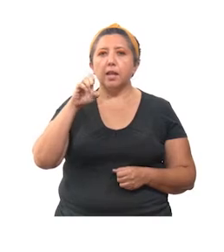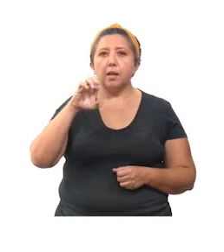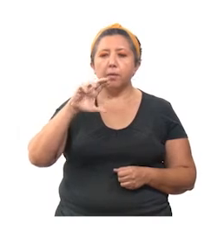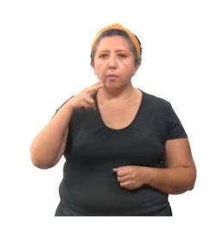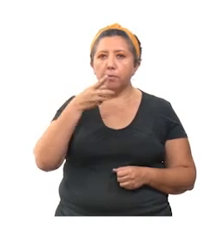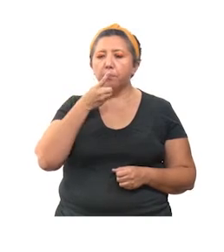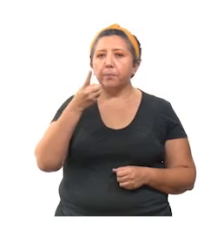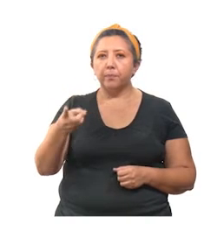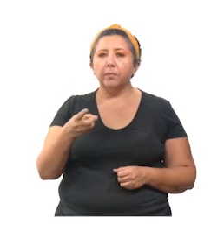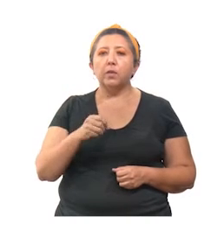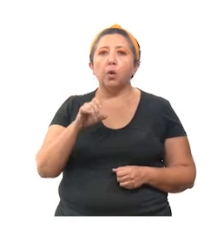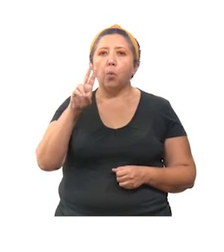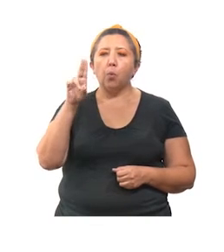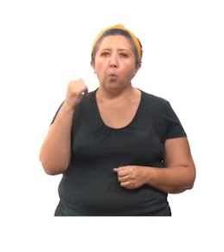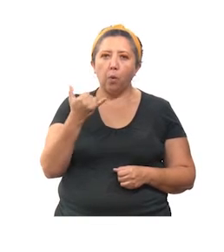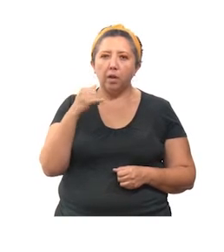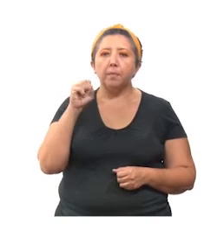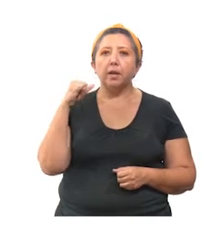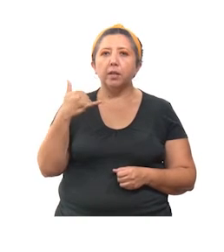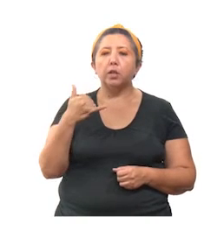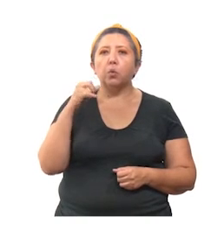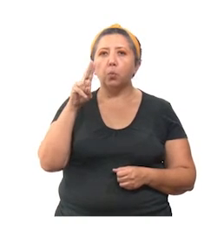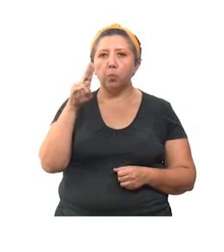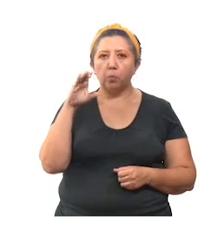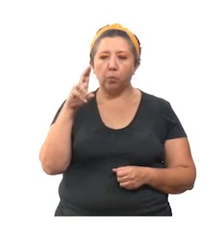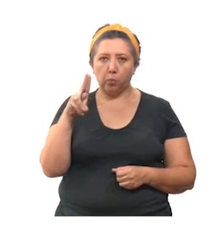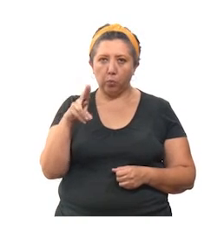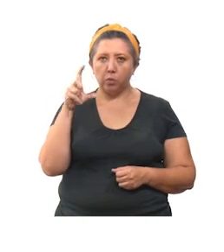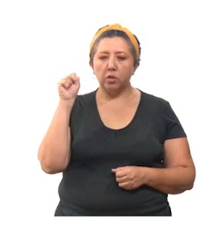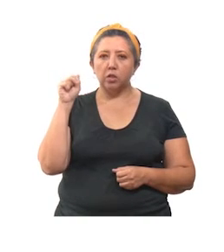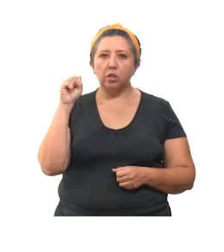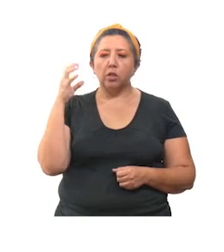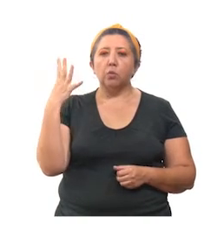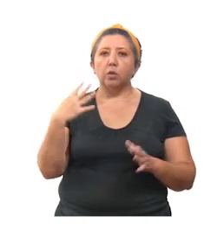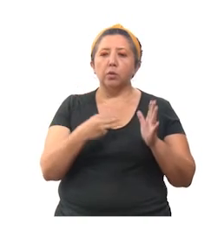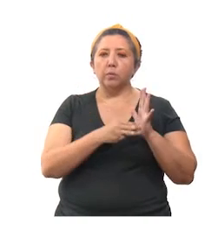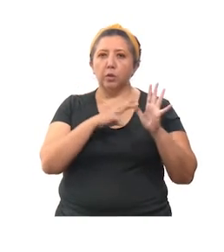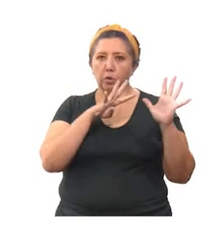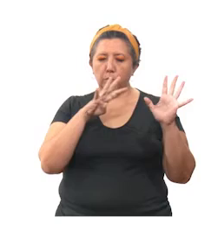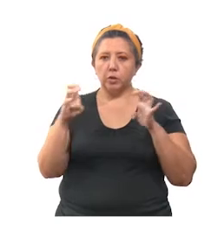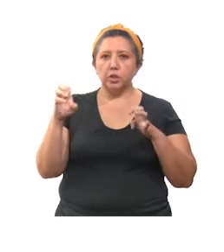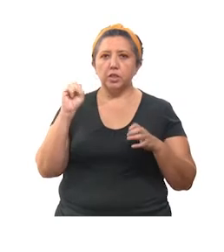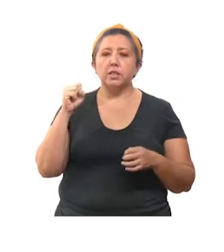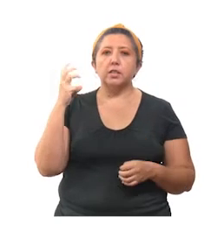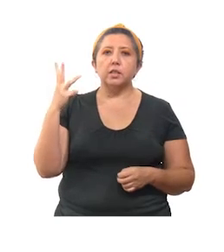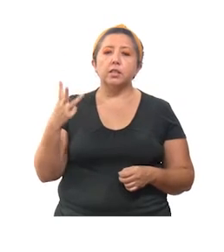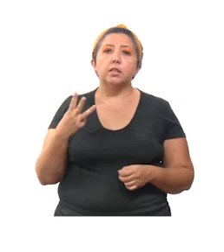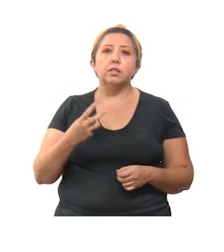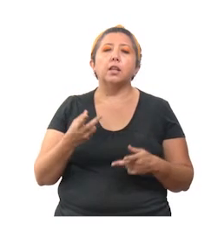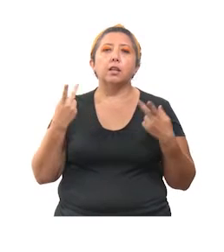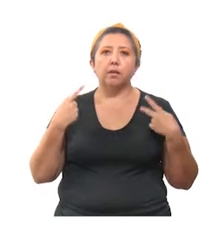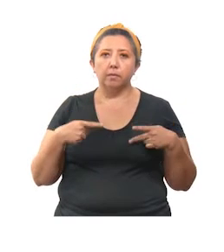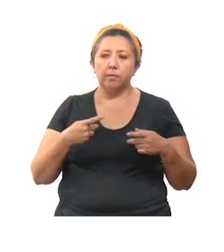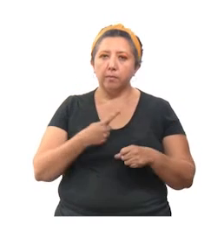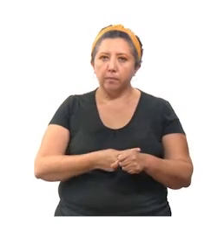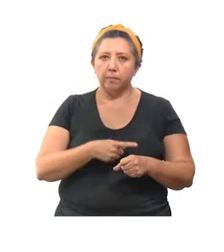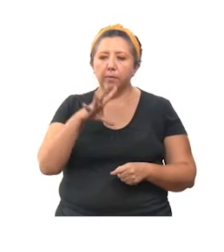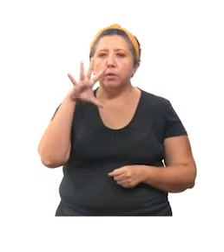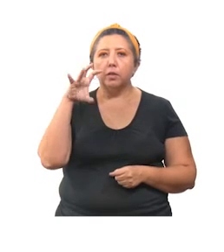Tequit, Tixcocop, Guayma y Ucú. De los 64.963 casos positivos,